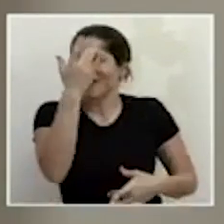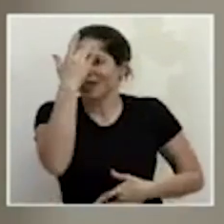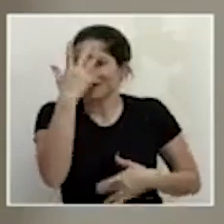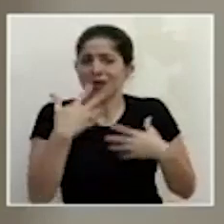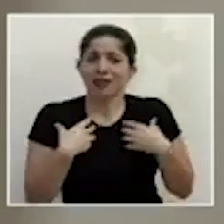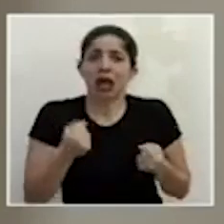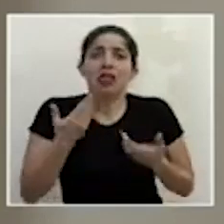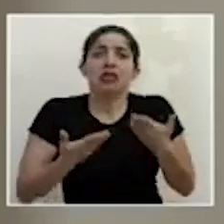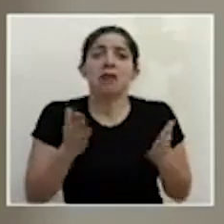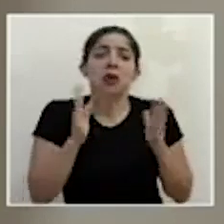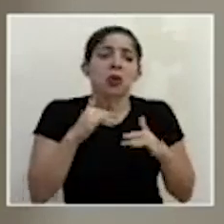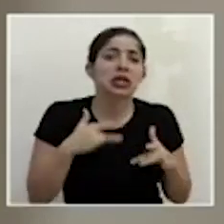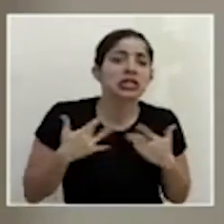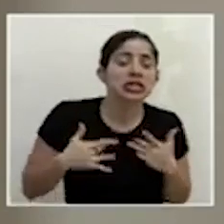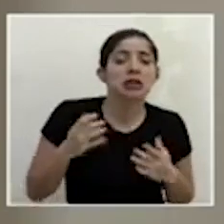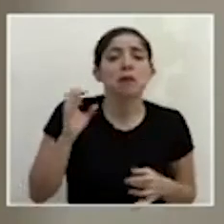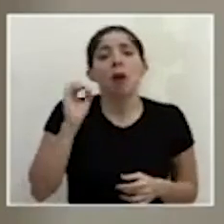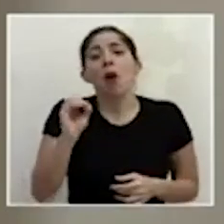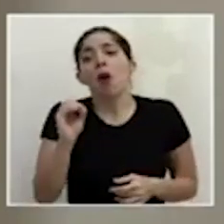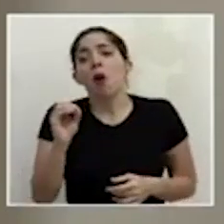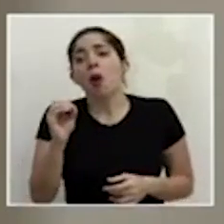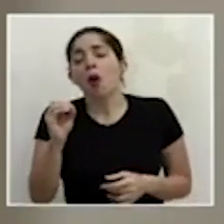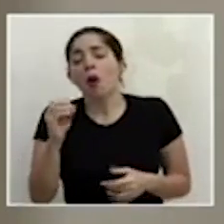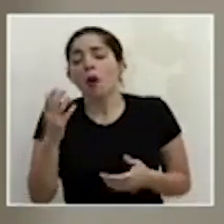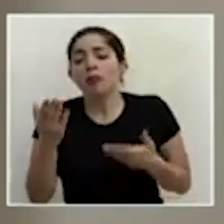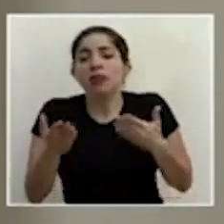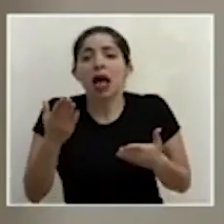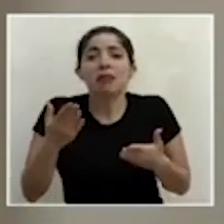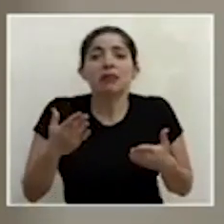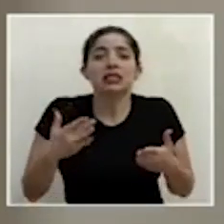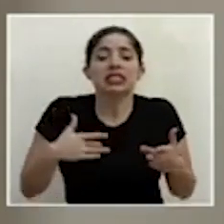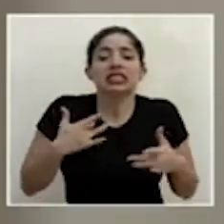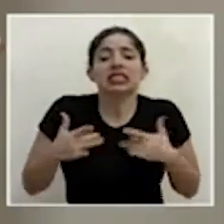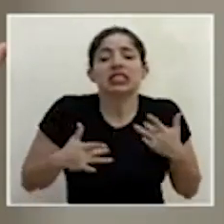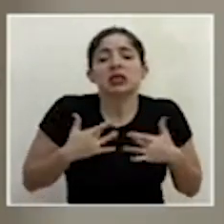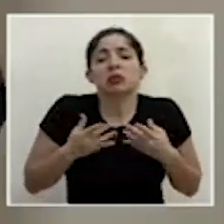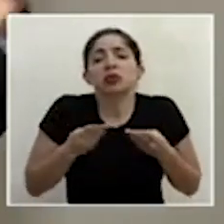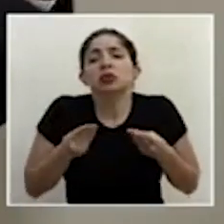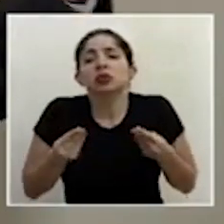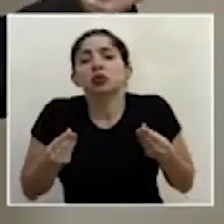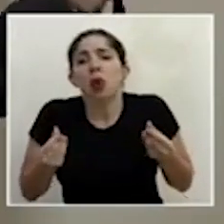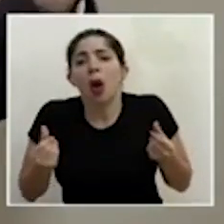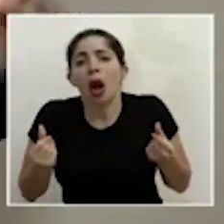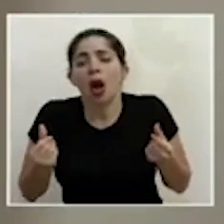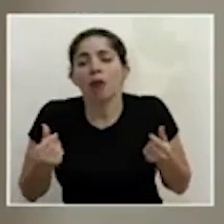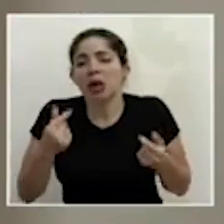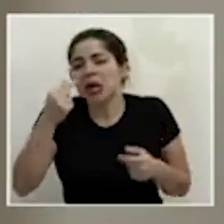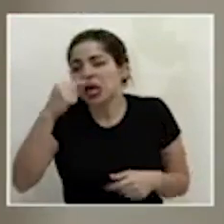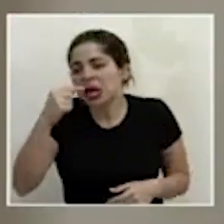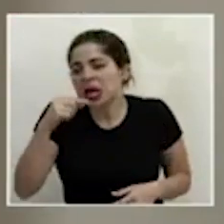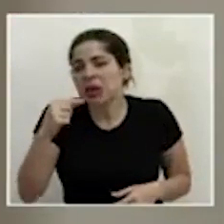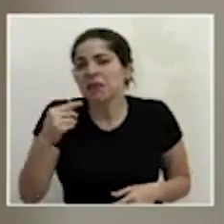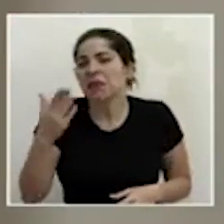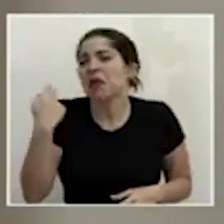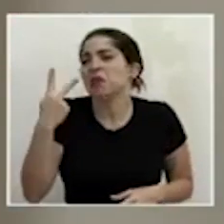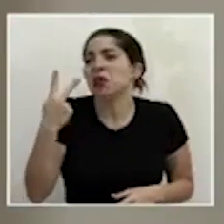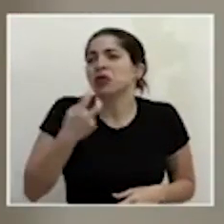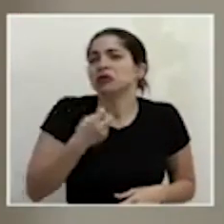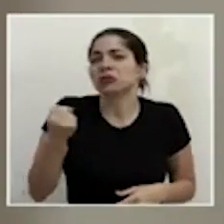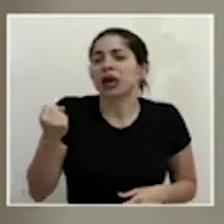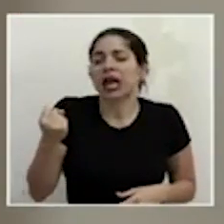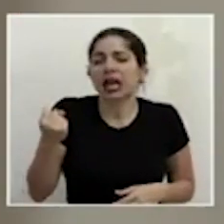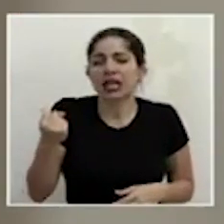fueron asintomáticos tal vez tuvieron una sintomatología muy leve una gripe de hace dos meses